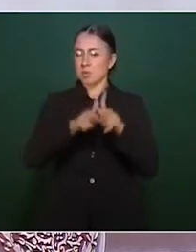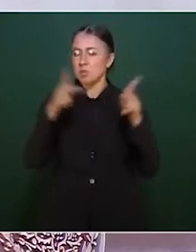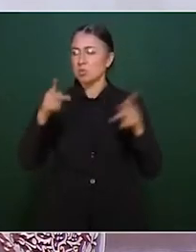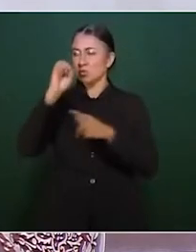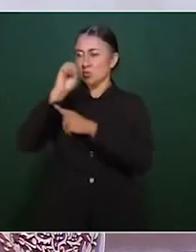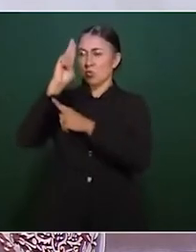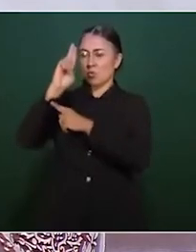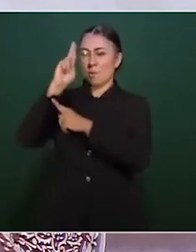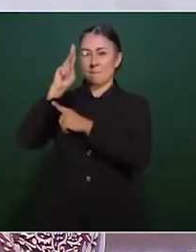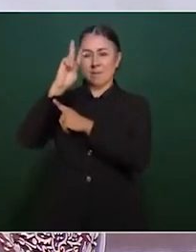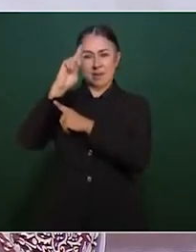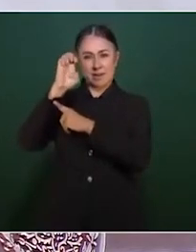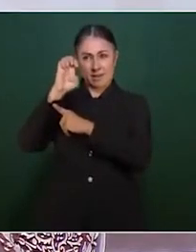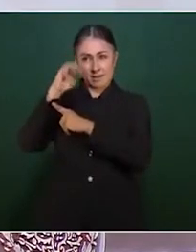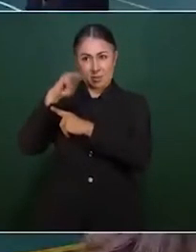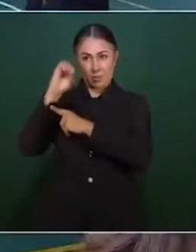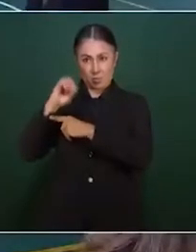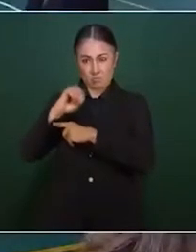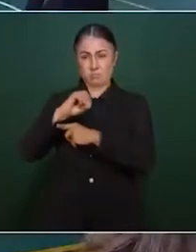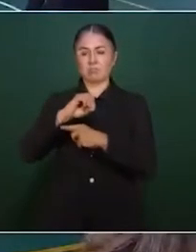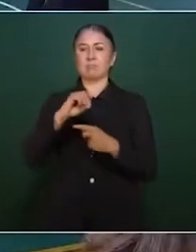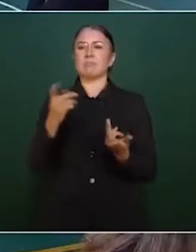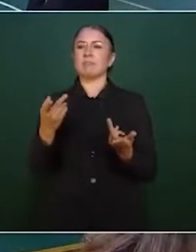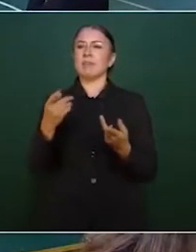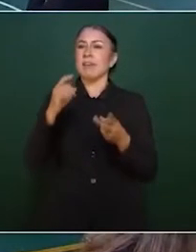Índigo y la revista, etc.